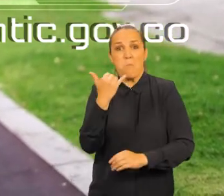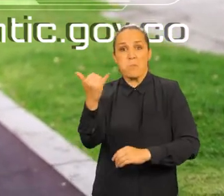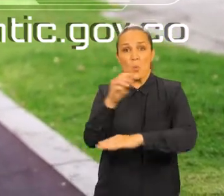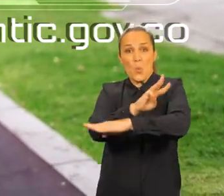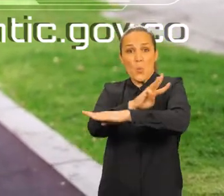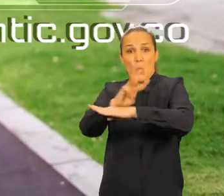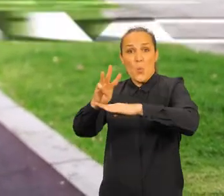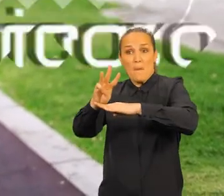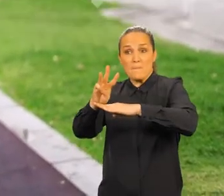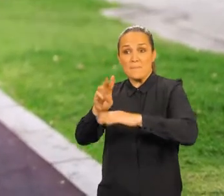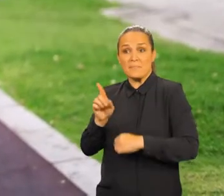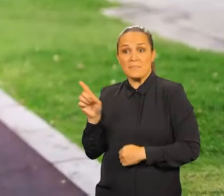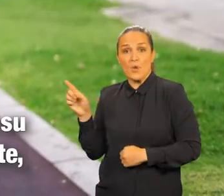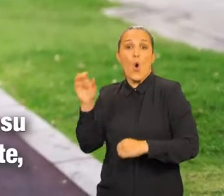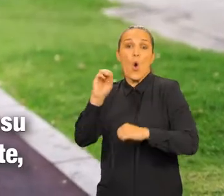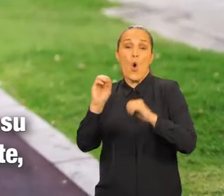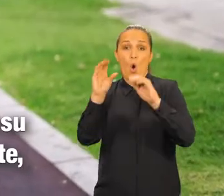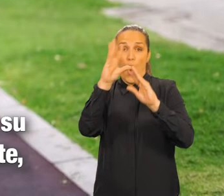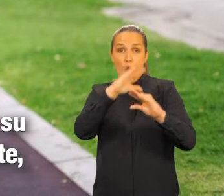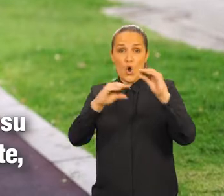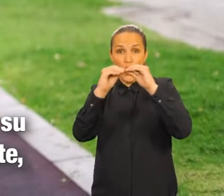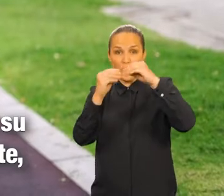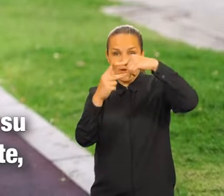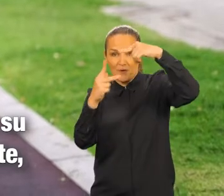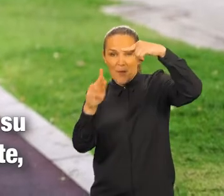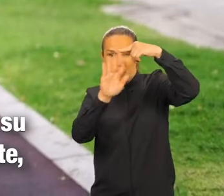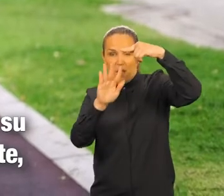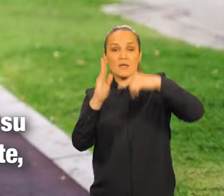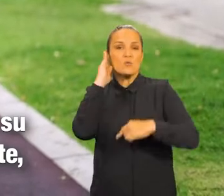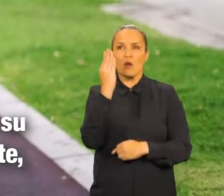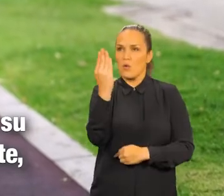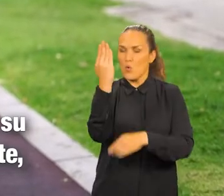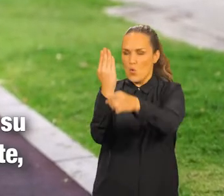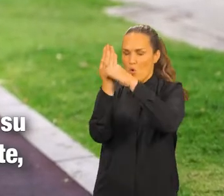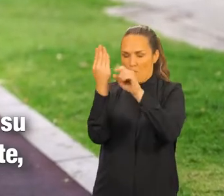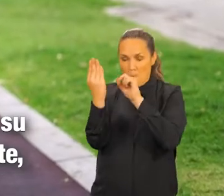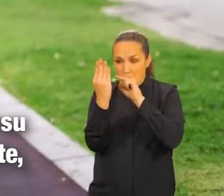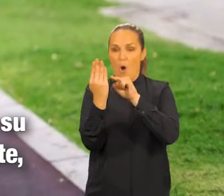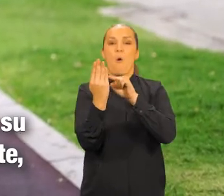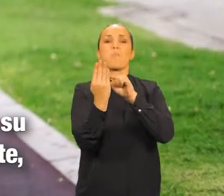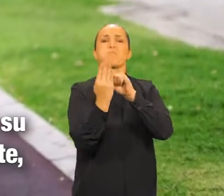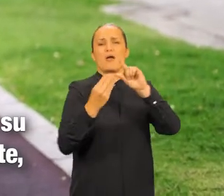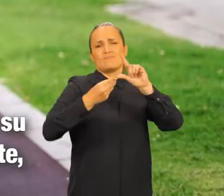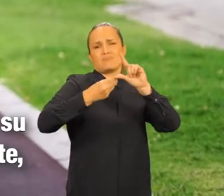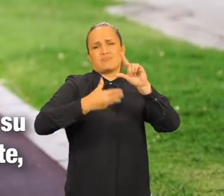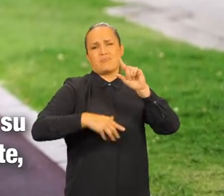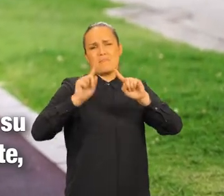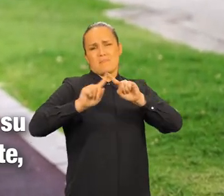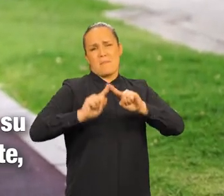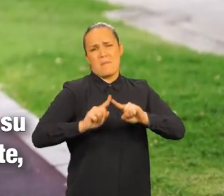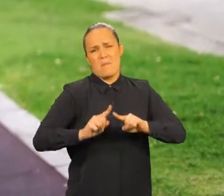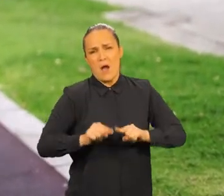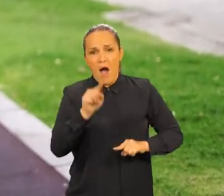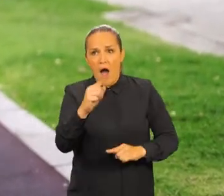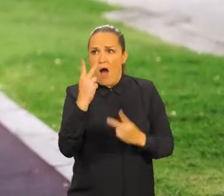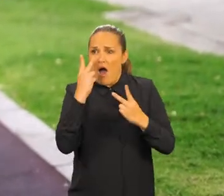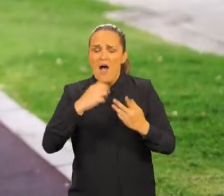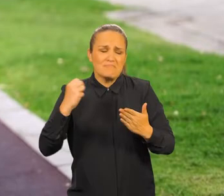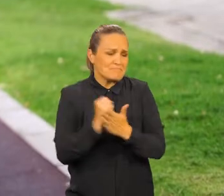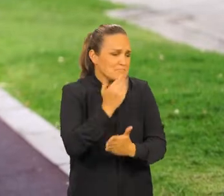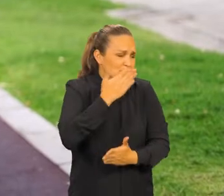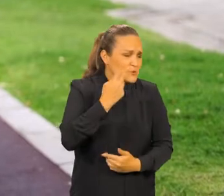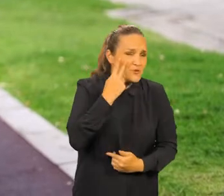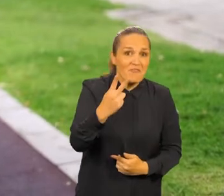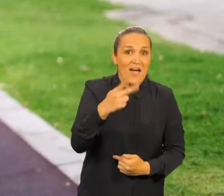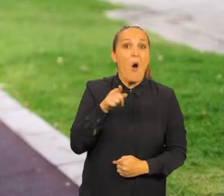a nuestro micrositio o les dejo este código QR que pueden escanear con su celular y los va a llevar directamente a este, para que no